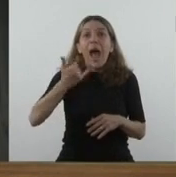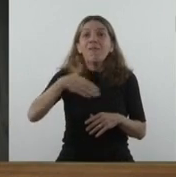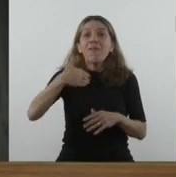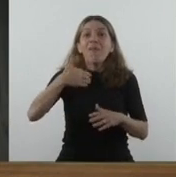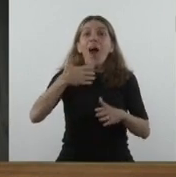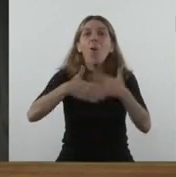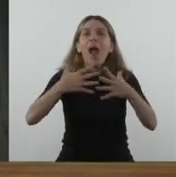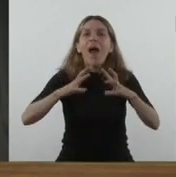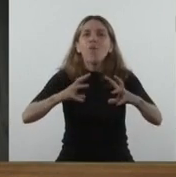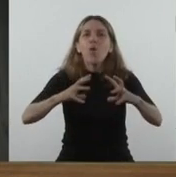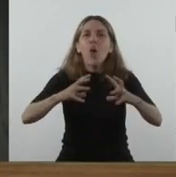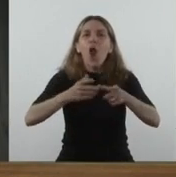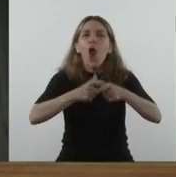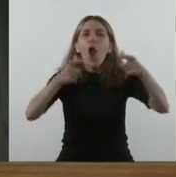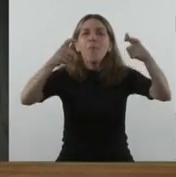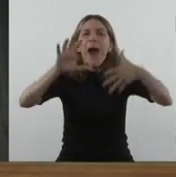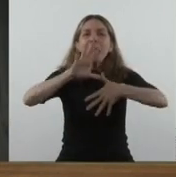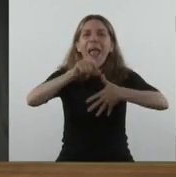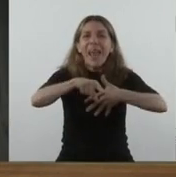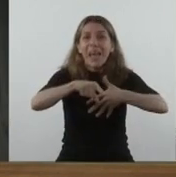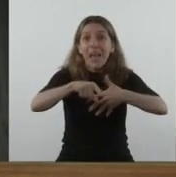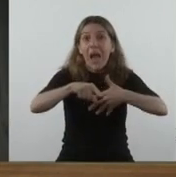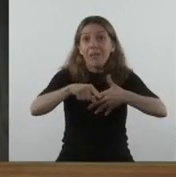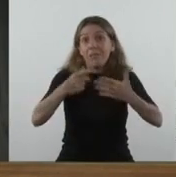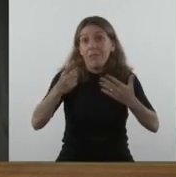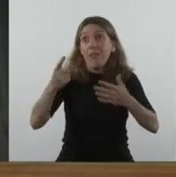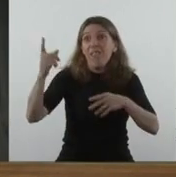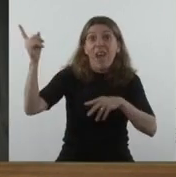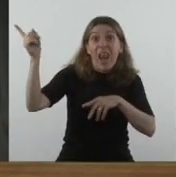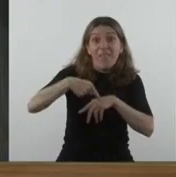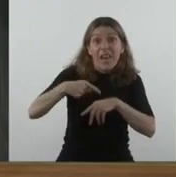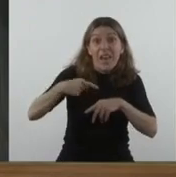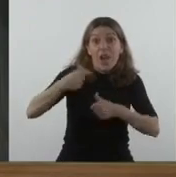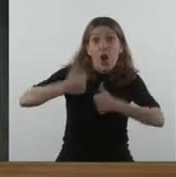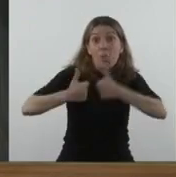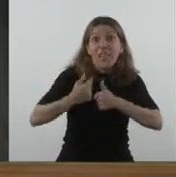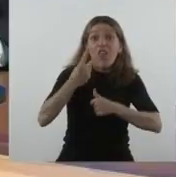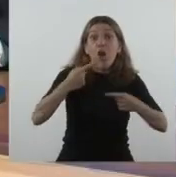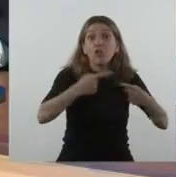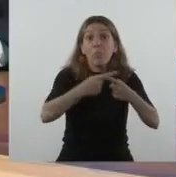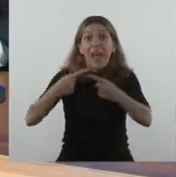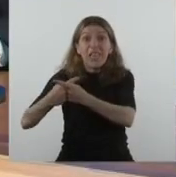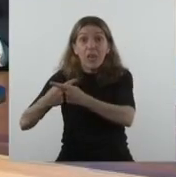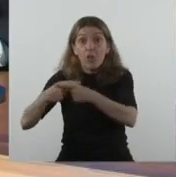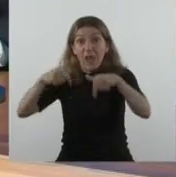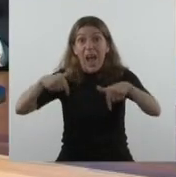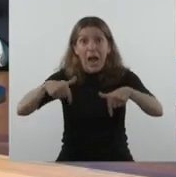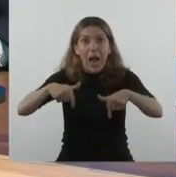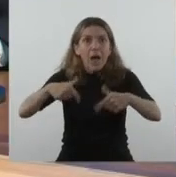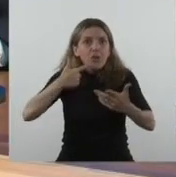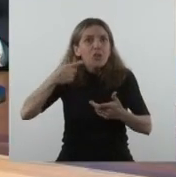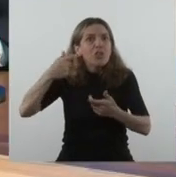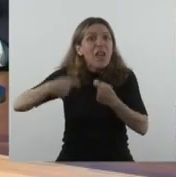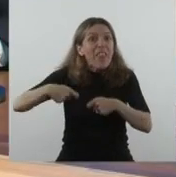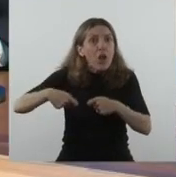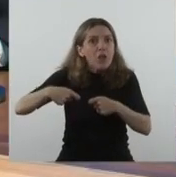América, Paraguay va a jugar acá dos partidos. Y eso va a ser para Santiago un movimiento de